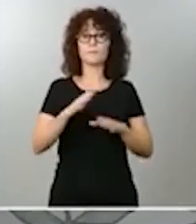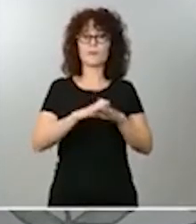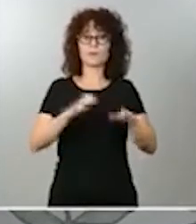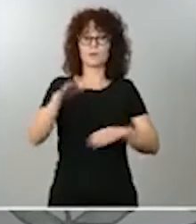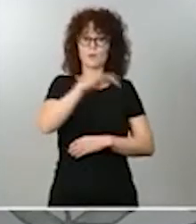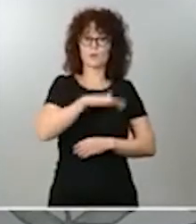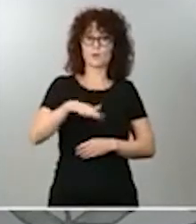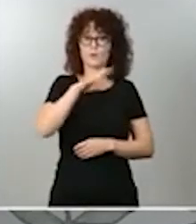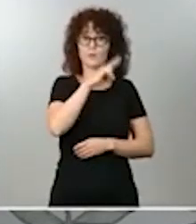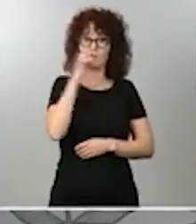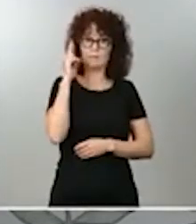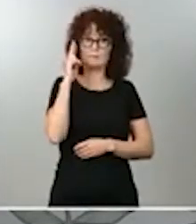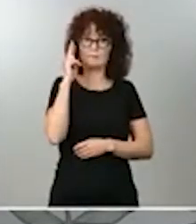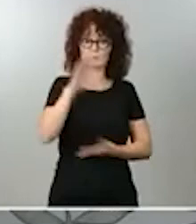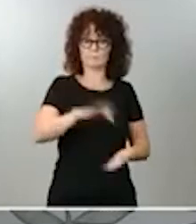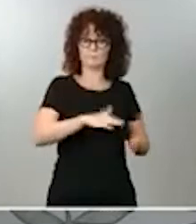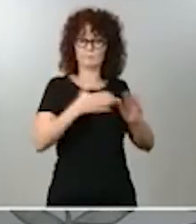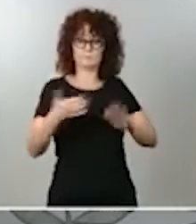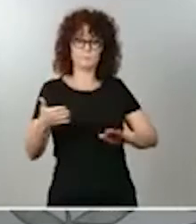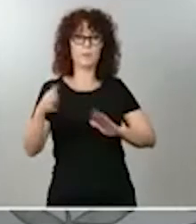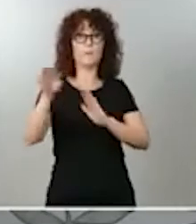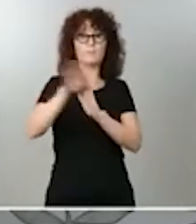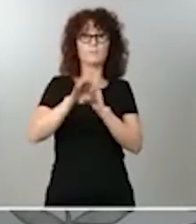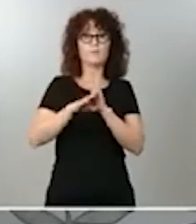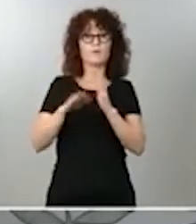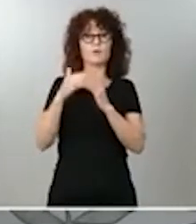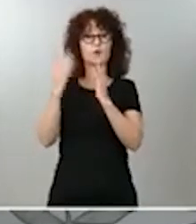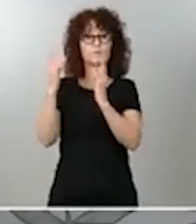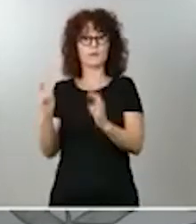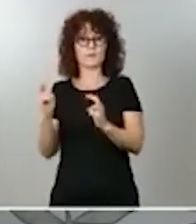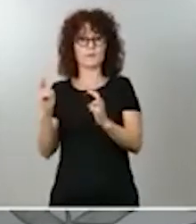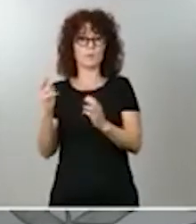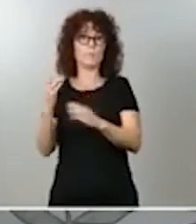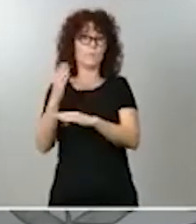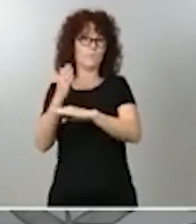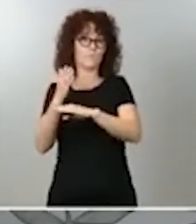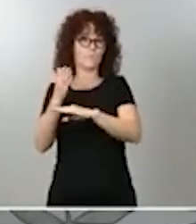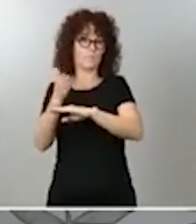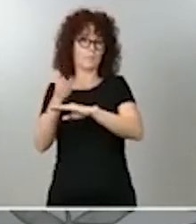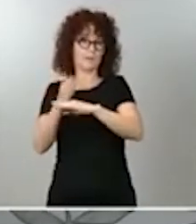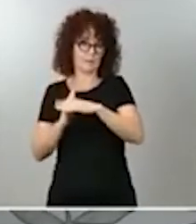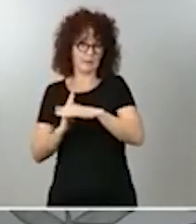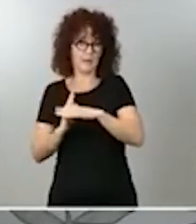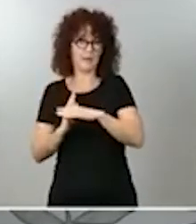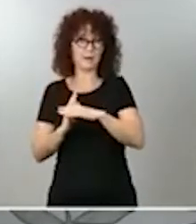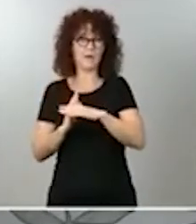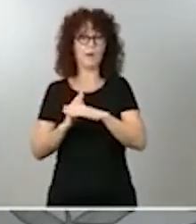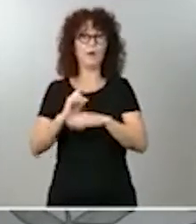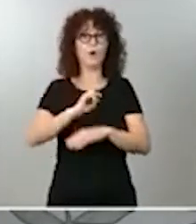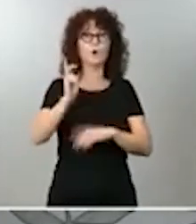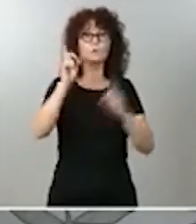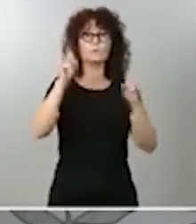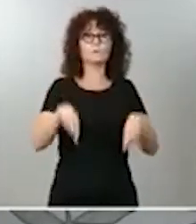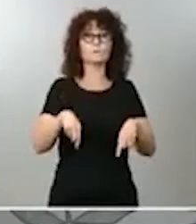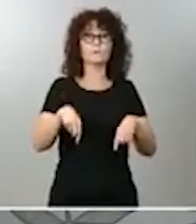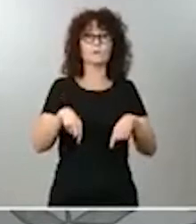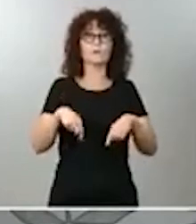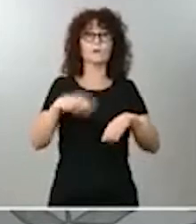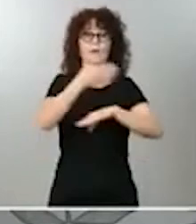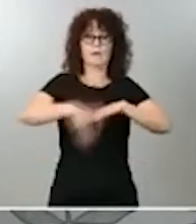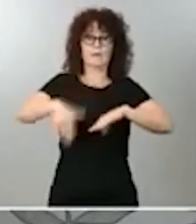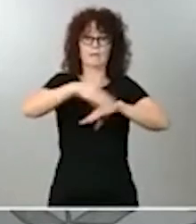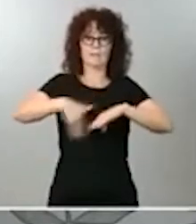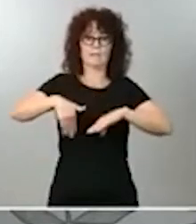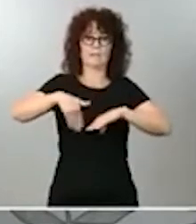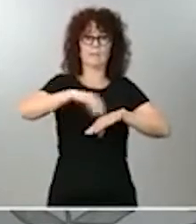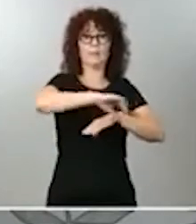casos medidas de confinamiento parcial, en otros casos también restricciones perimetrales de alguna zona, en otros